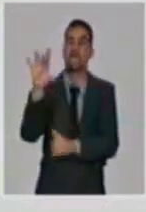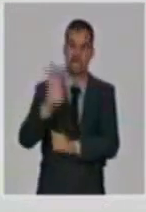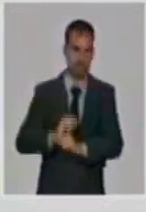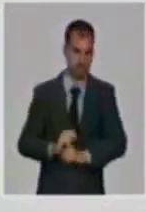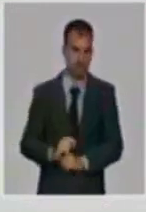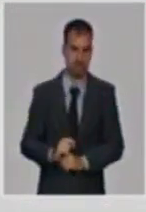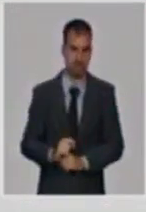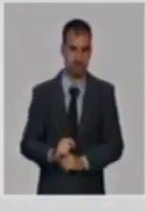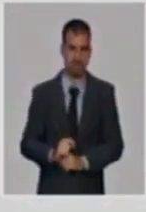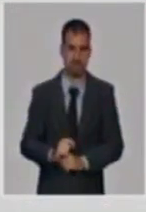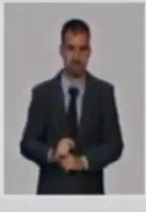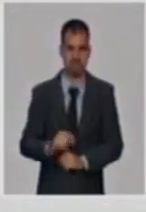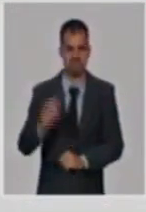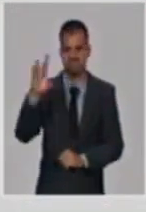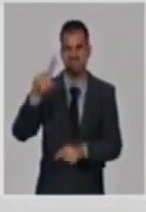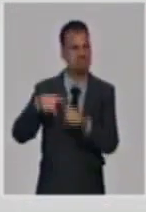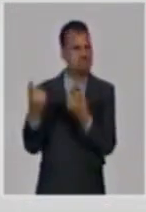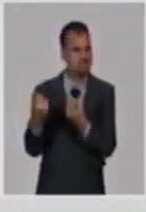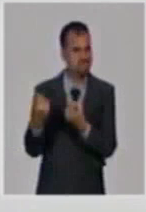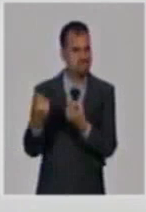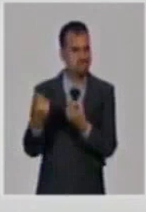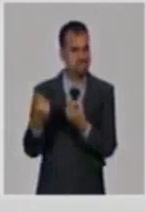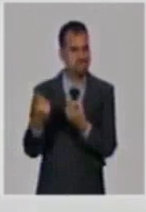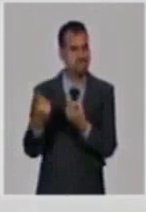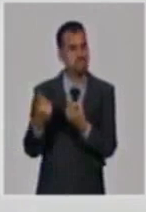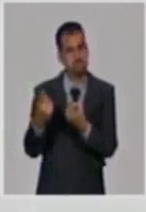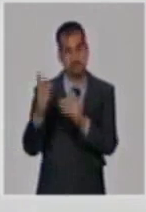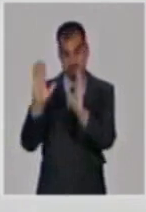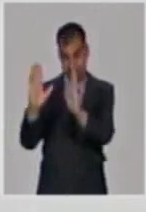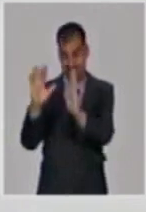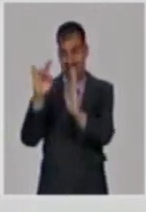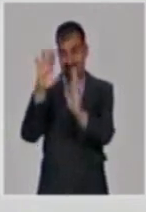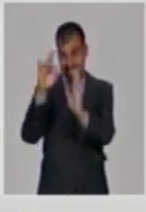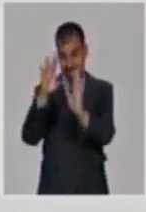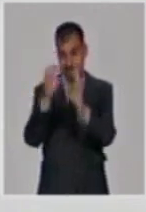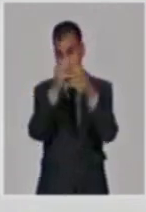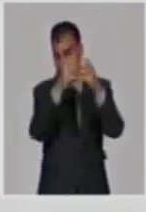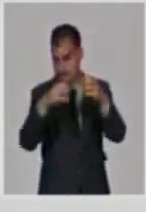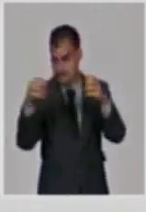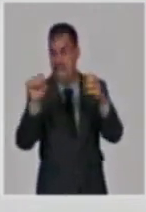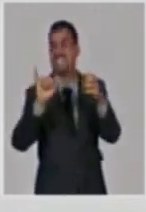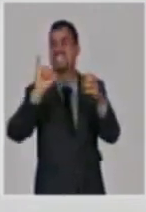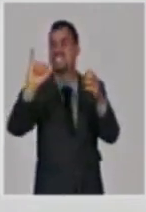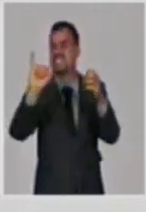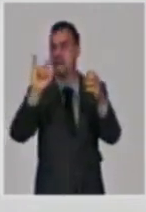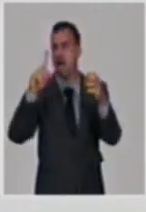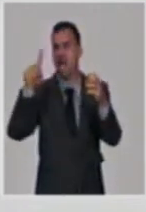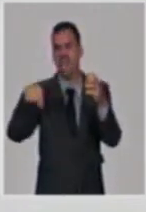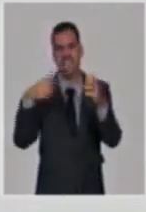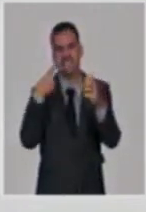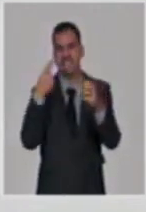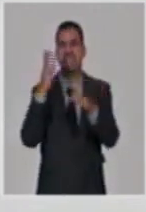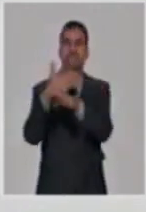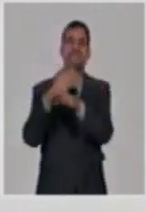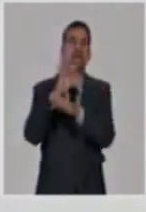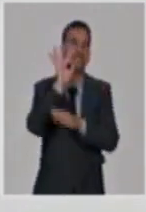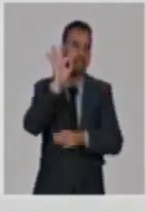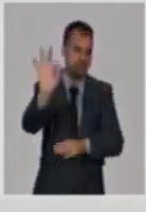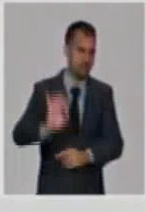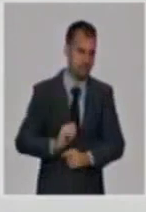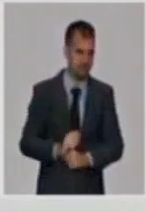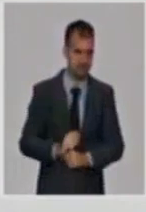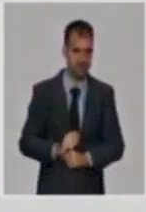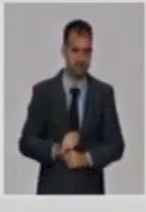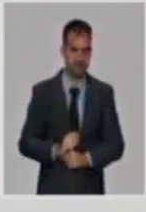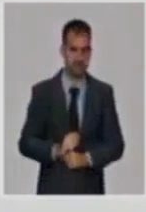15 porque puede parecer 15, pero de esos 15 hay 6 que responden a diferentes surtidos de tabaco. Es decir, cuando hablamos de un